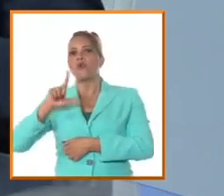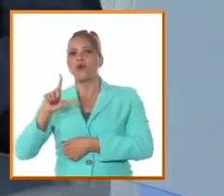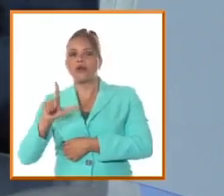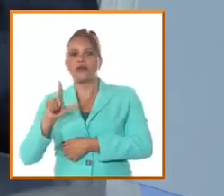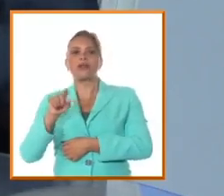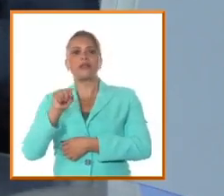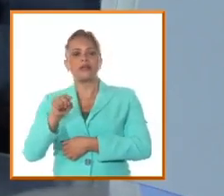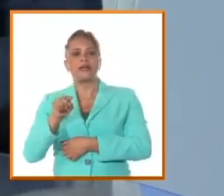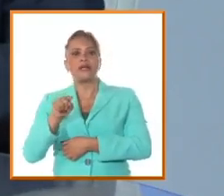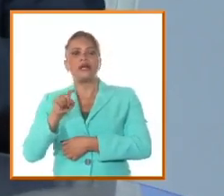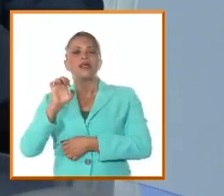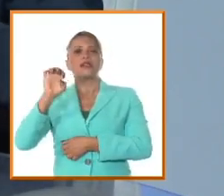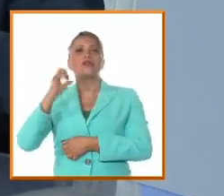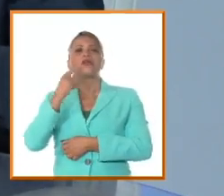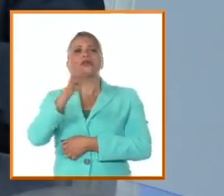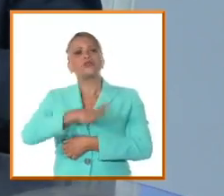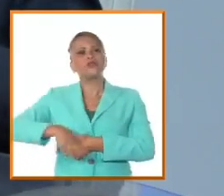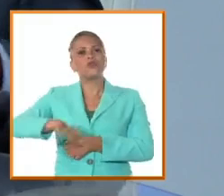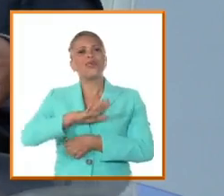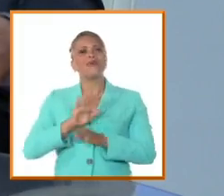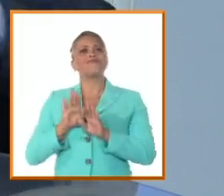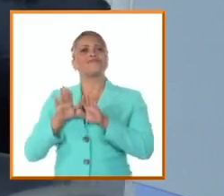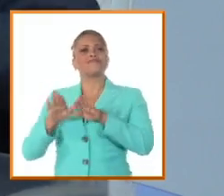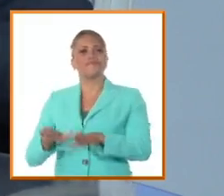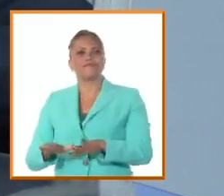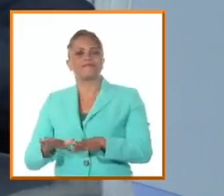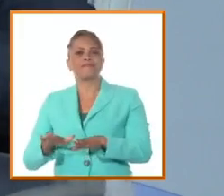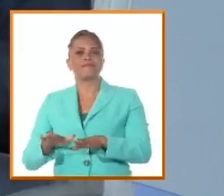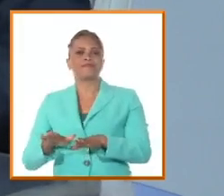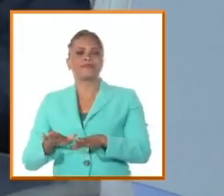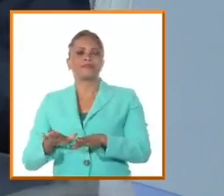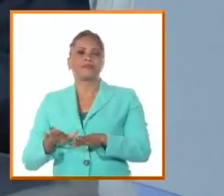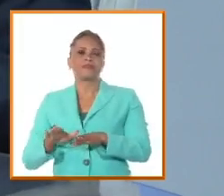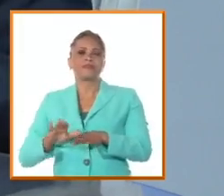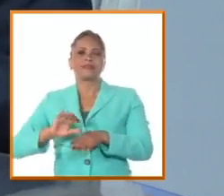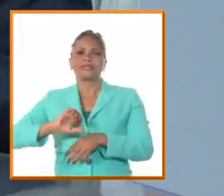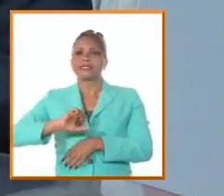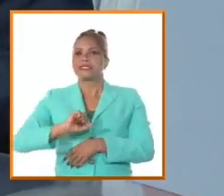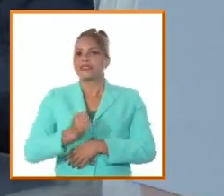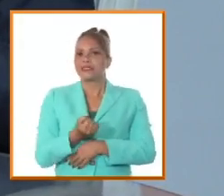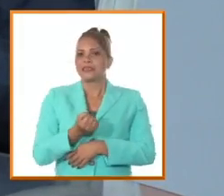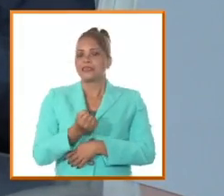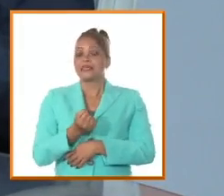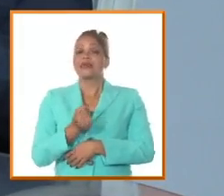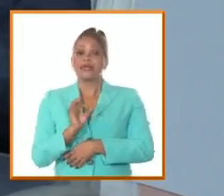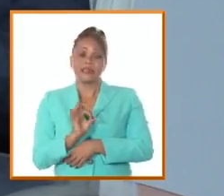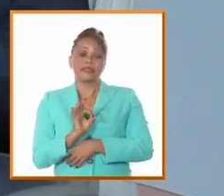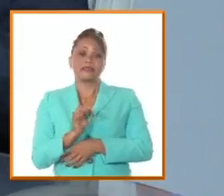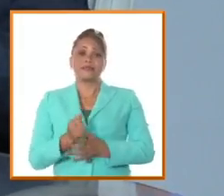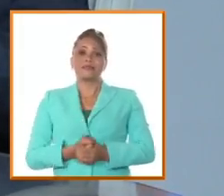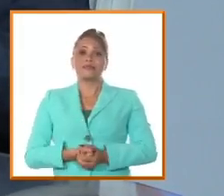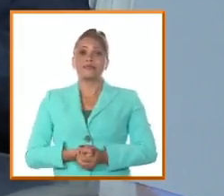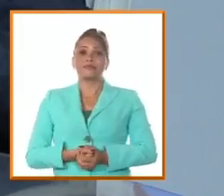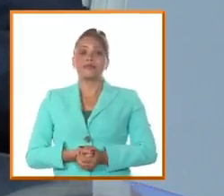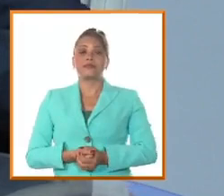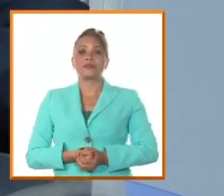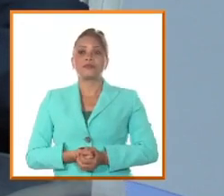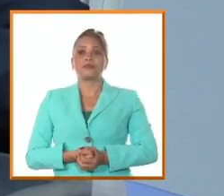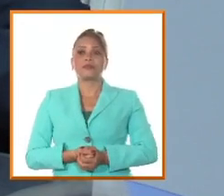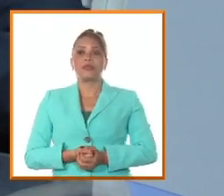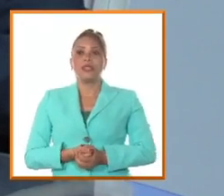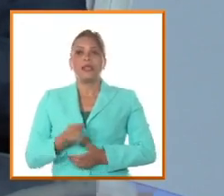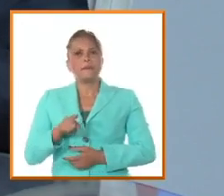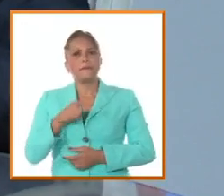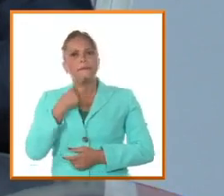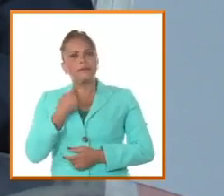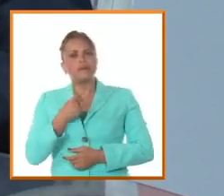estancada económicamente, una sociedad hasta cierto punto encerrada sobre sí misma, pero esto